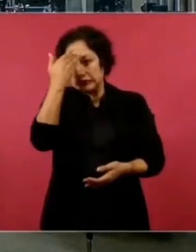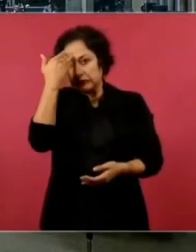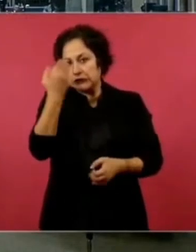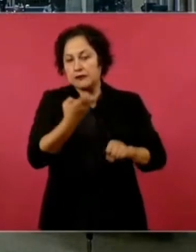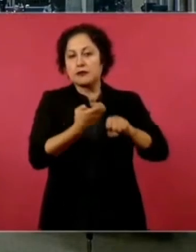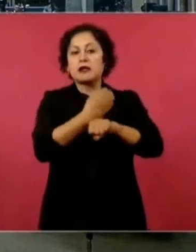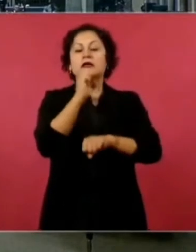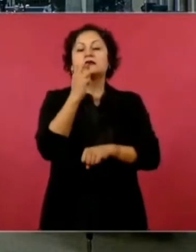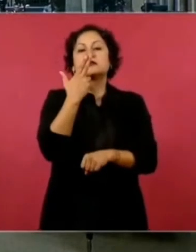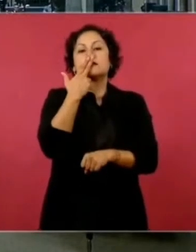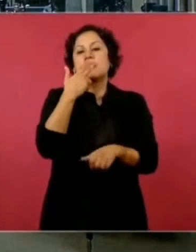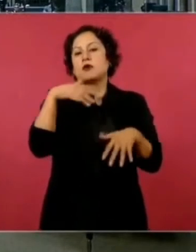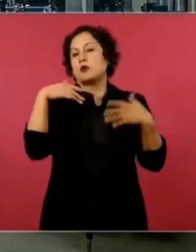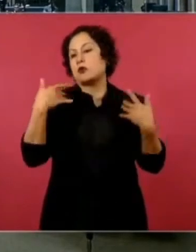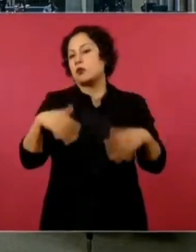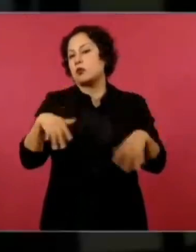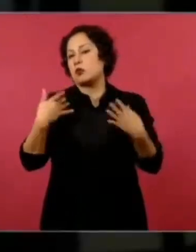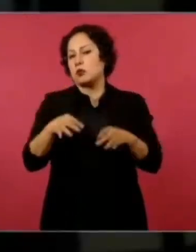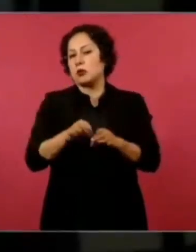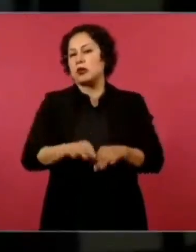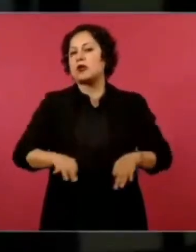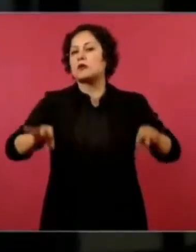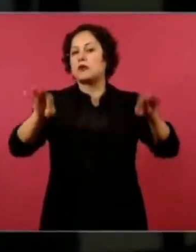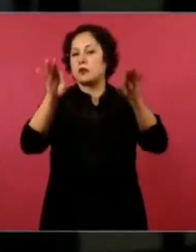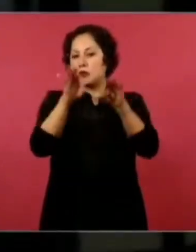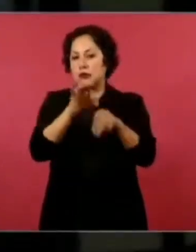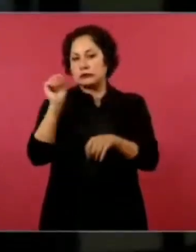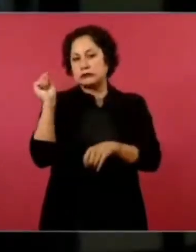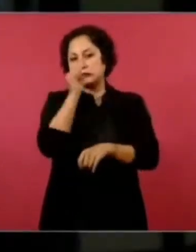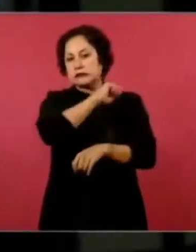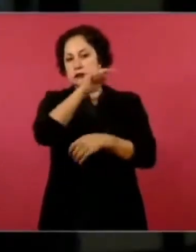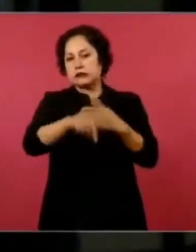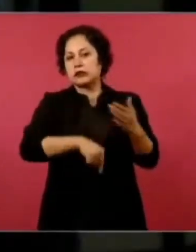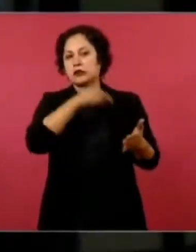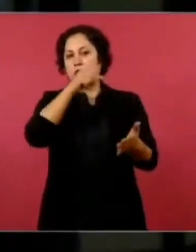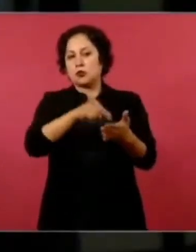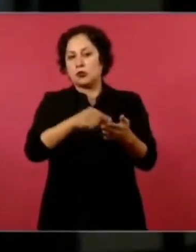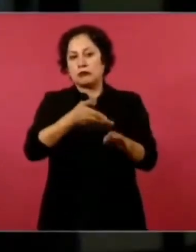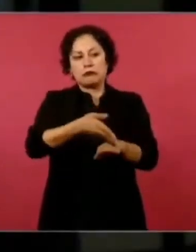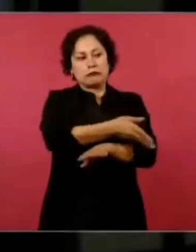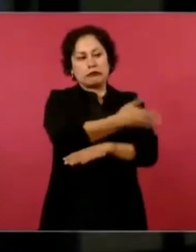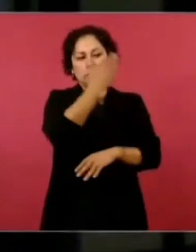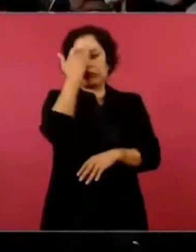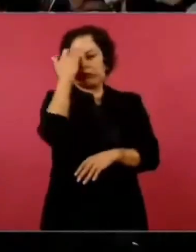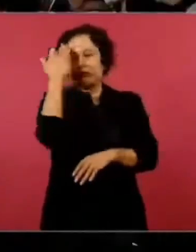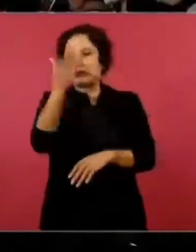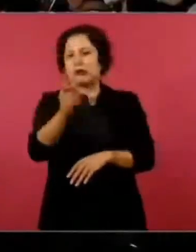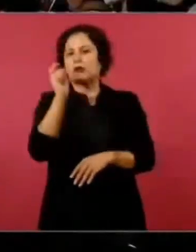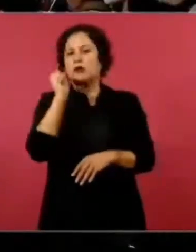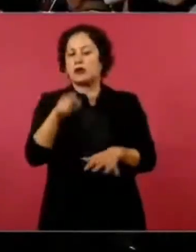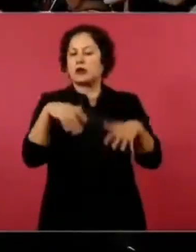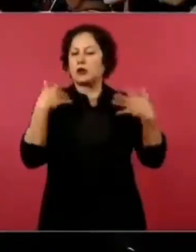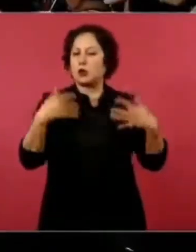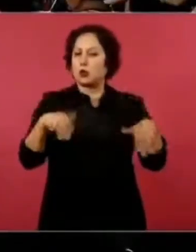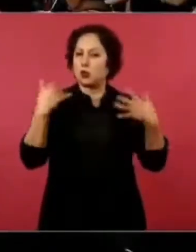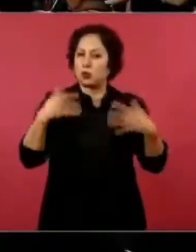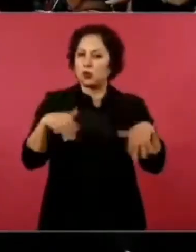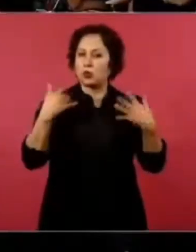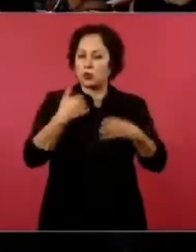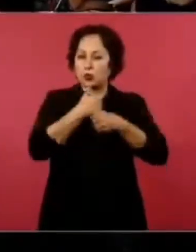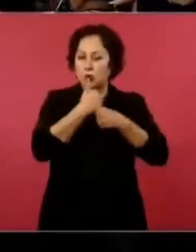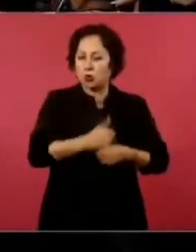inicio de lo que se le llamó la guerra sucia, la Liga 23 de septiembre, que hay